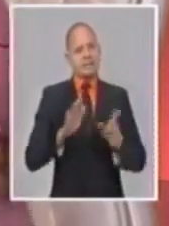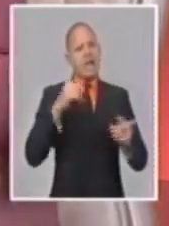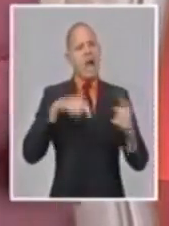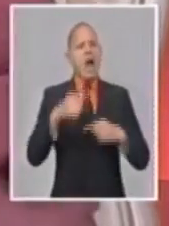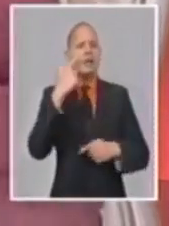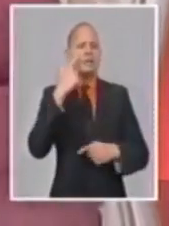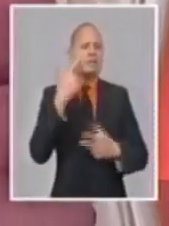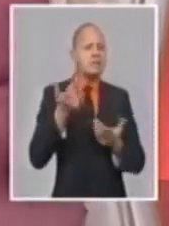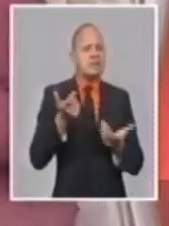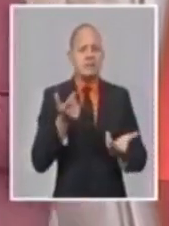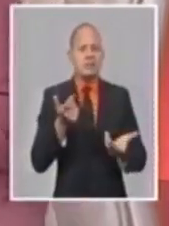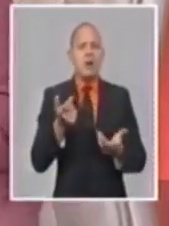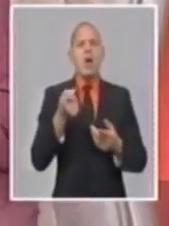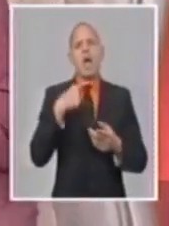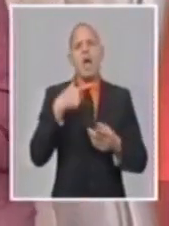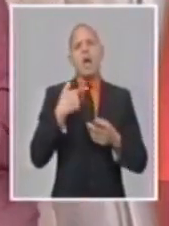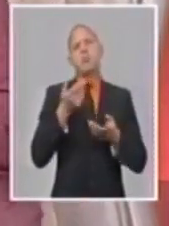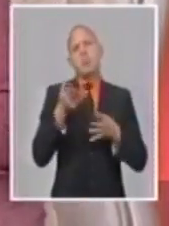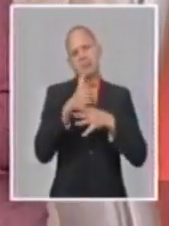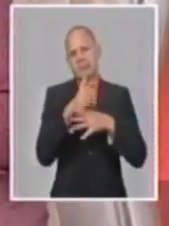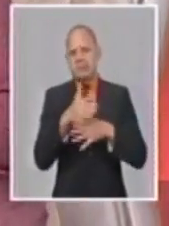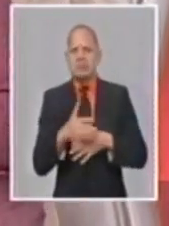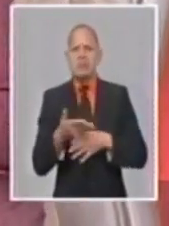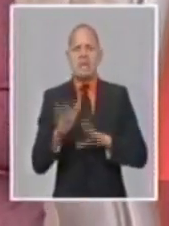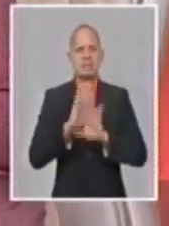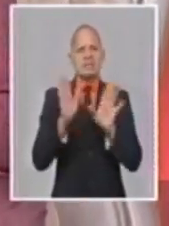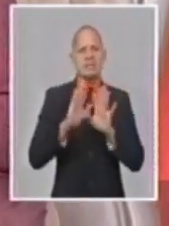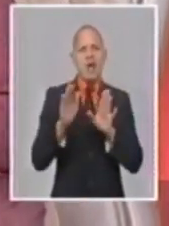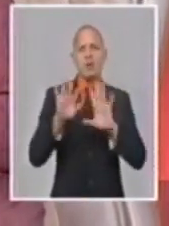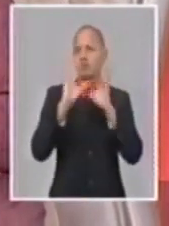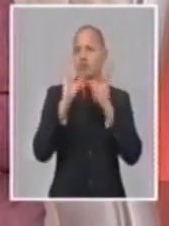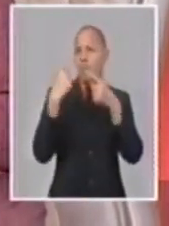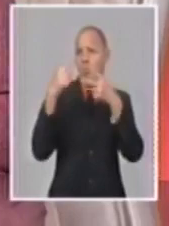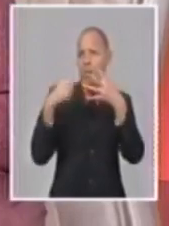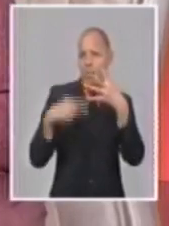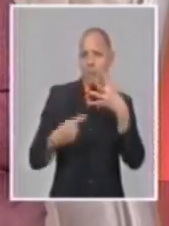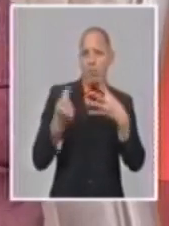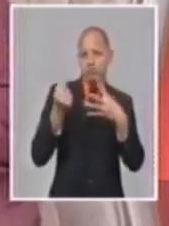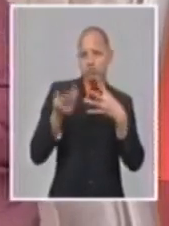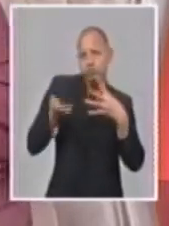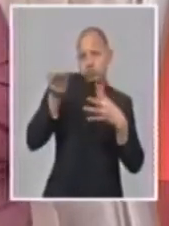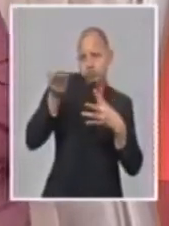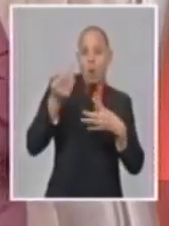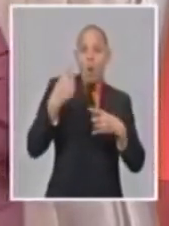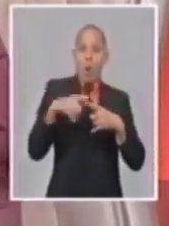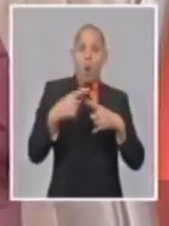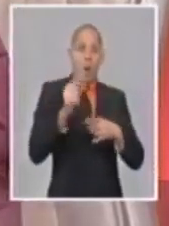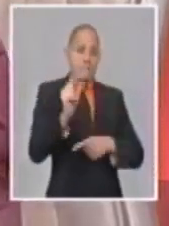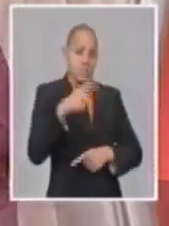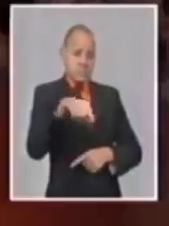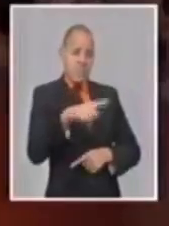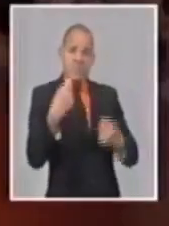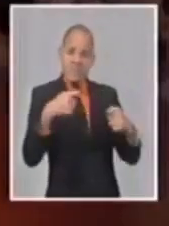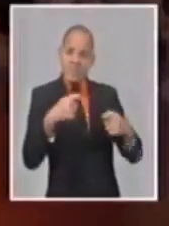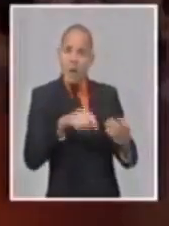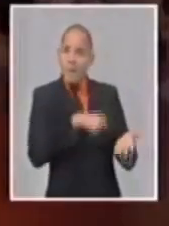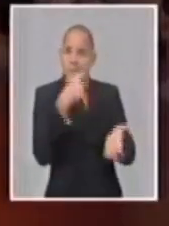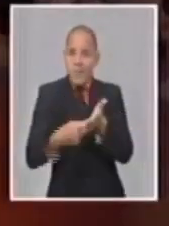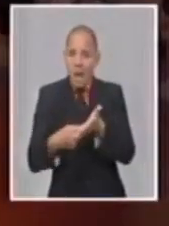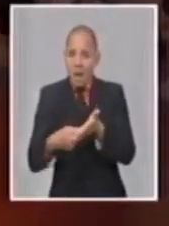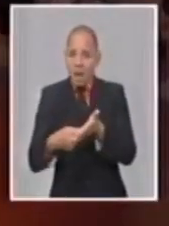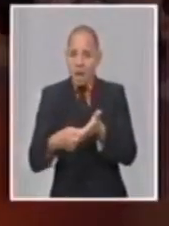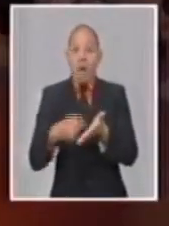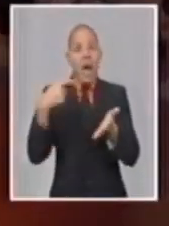un incremento de una buena parte de los precios y de las tarifas que necesitan y requieren